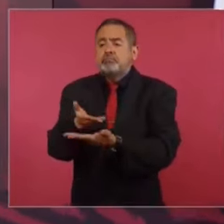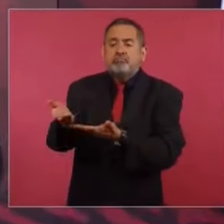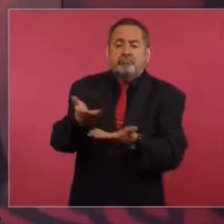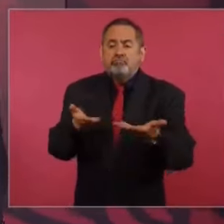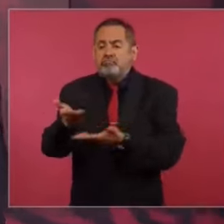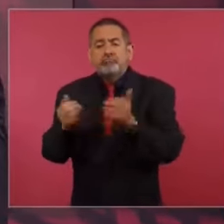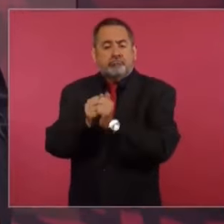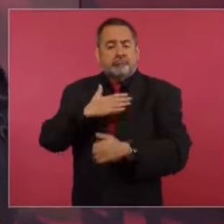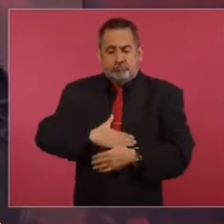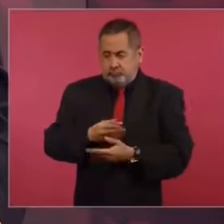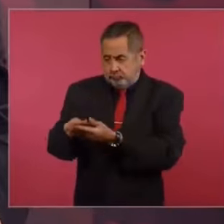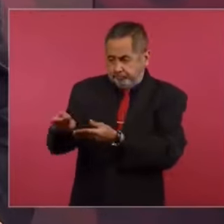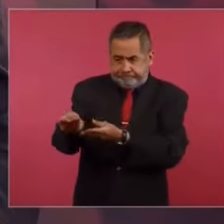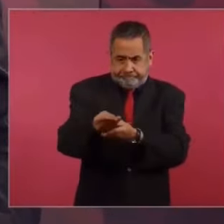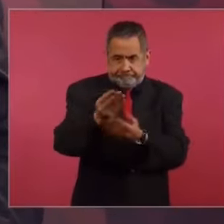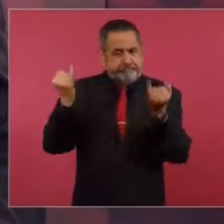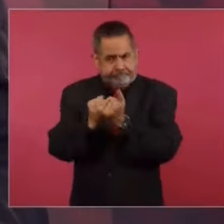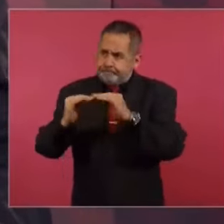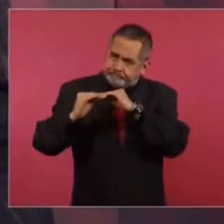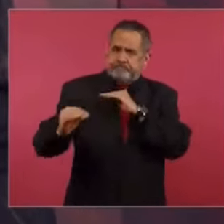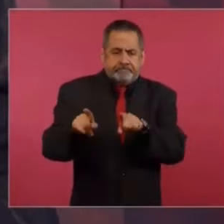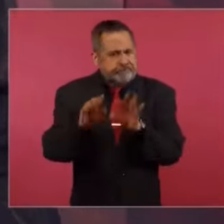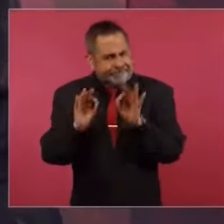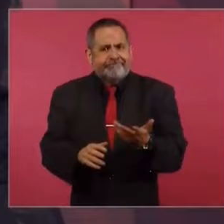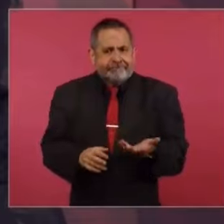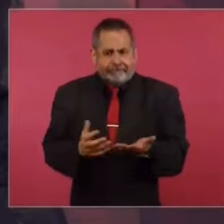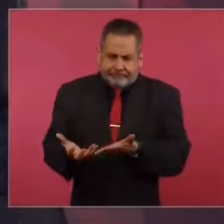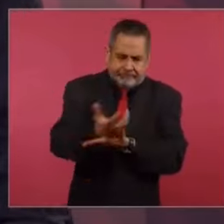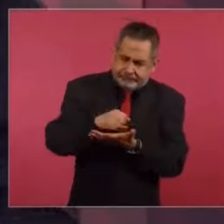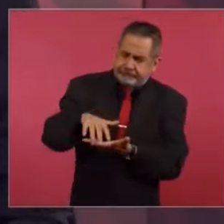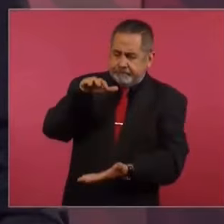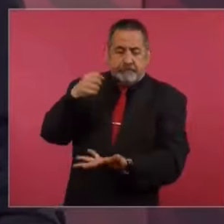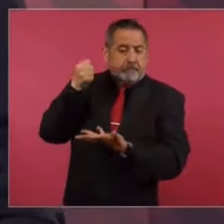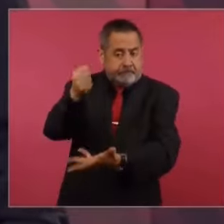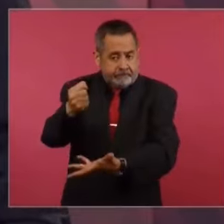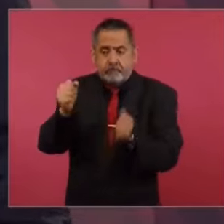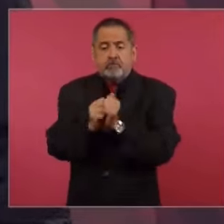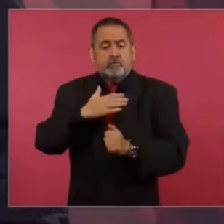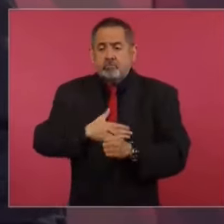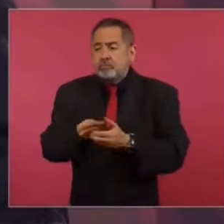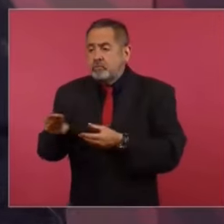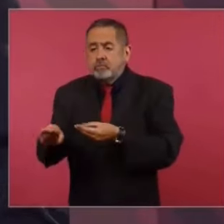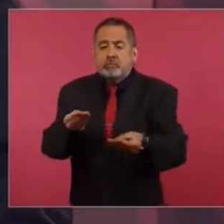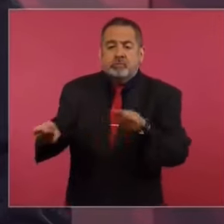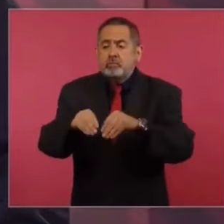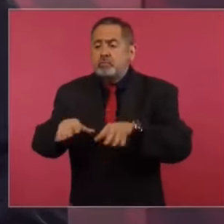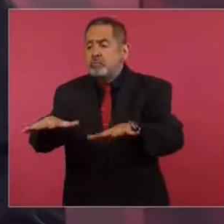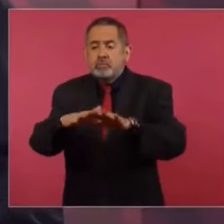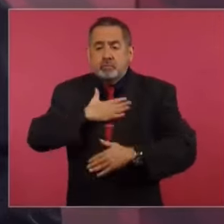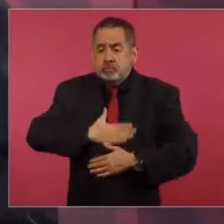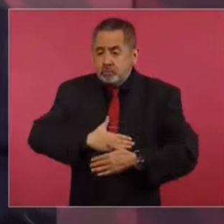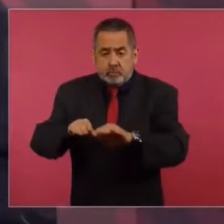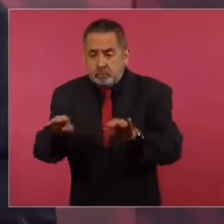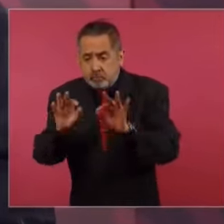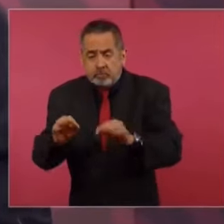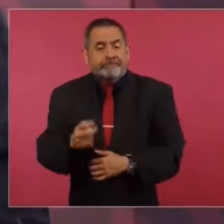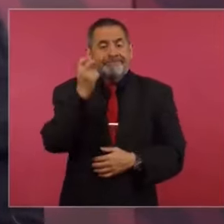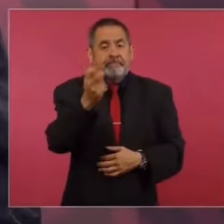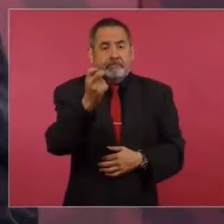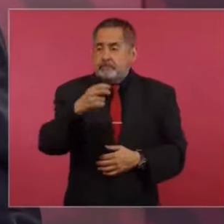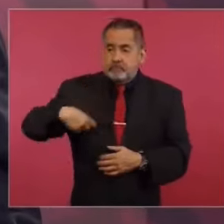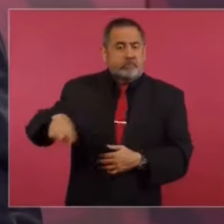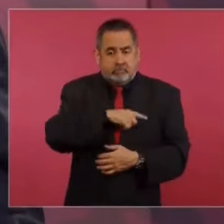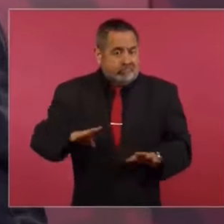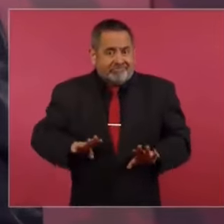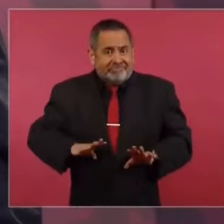se distribuyan con justicia. Que los ingresos, se distribuyan con justicia. Que el presupuesto, se distribuya con justicia. Y saben qué, eso,